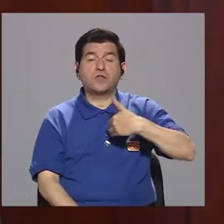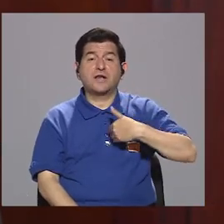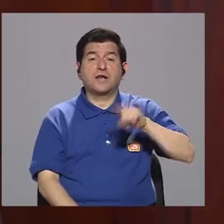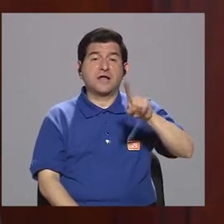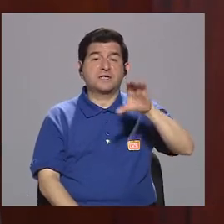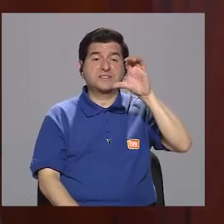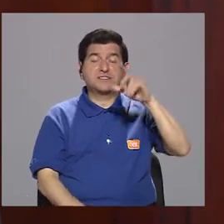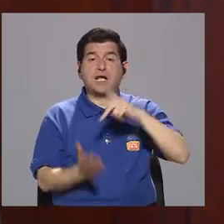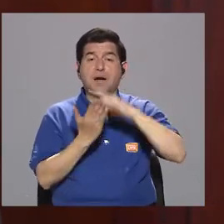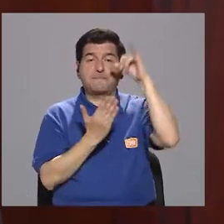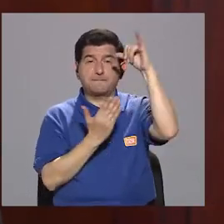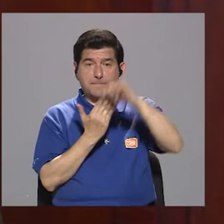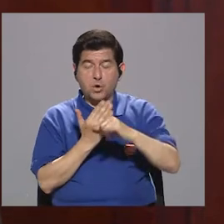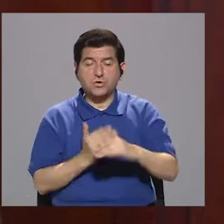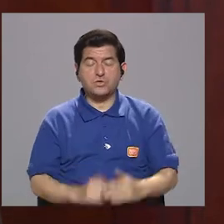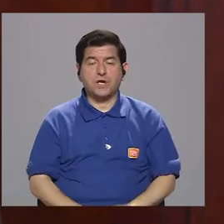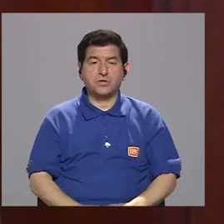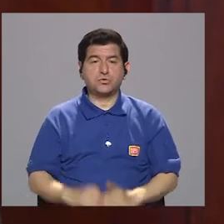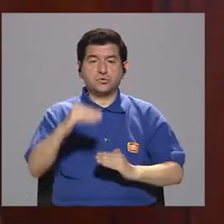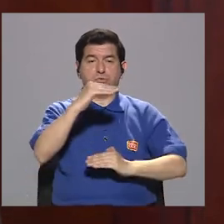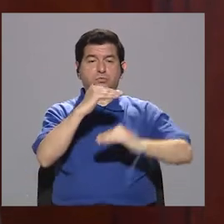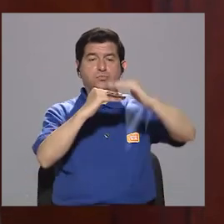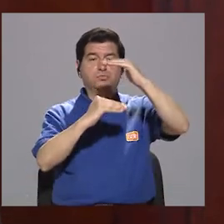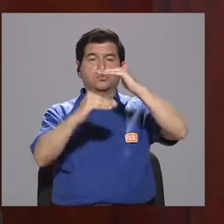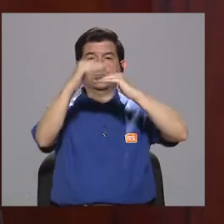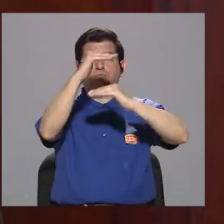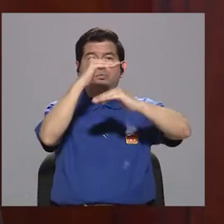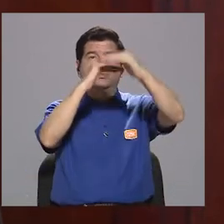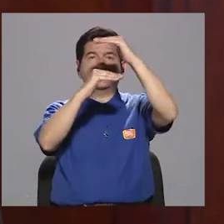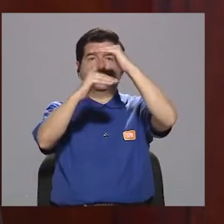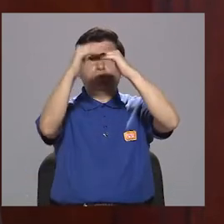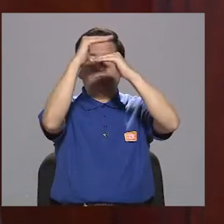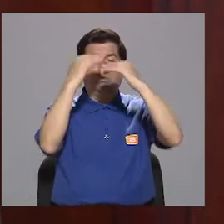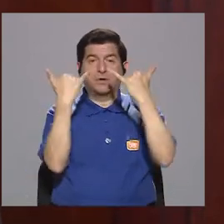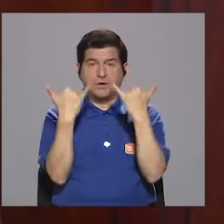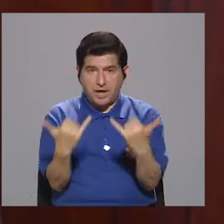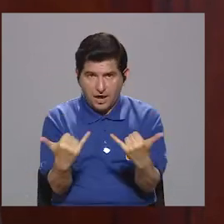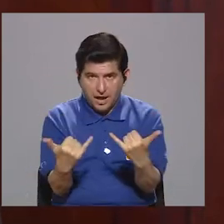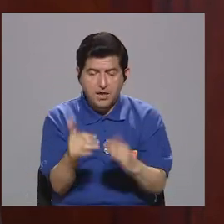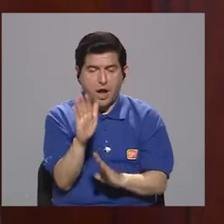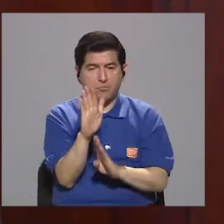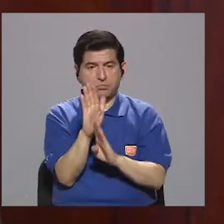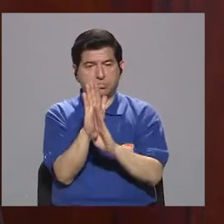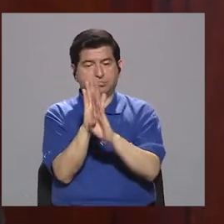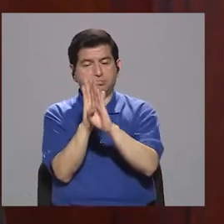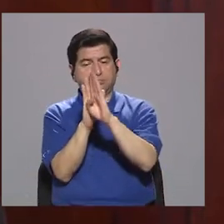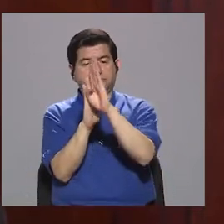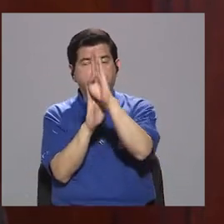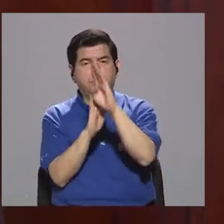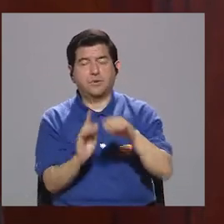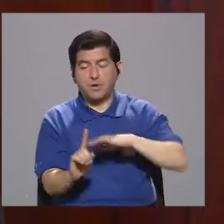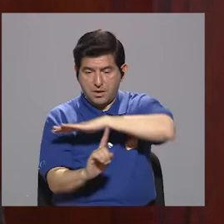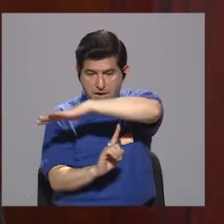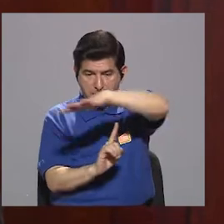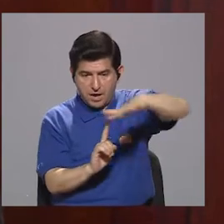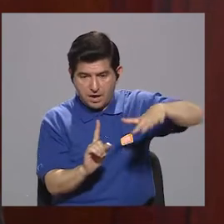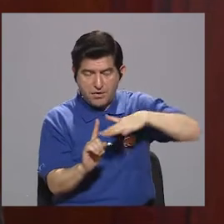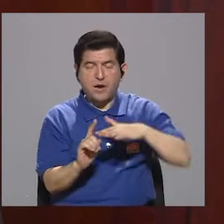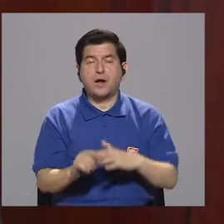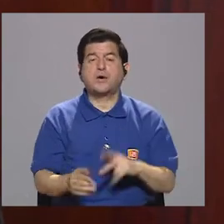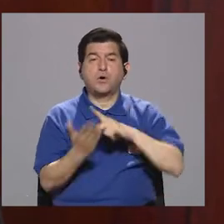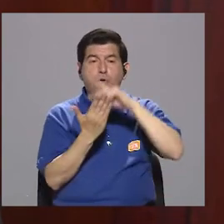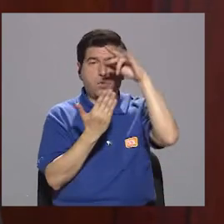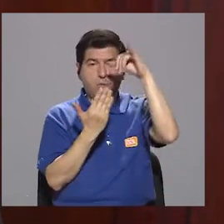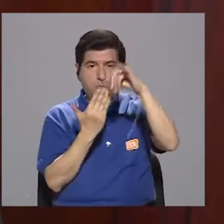de 100 proyectos de torres de condominios que han sido desarrollados alrededor del programa de